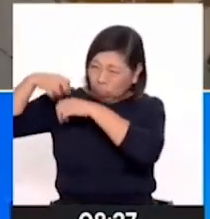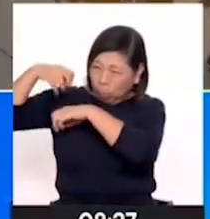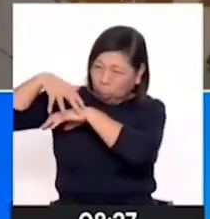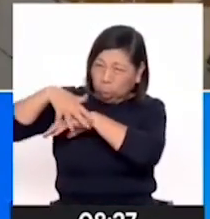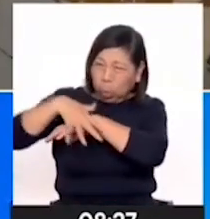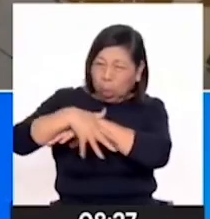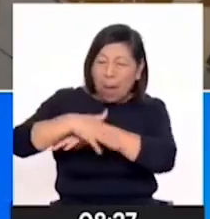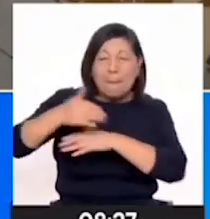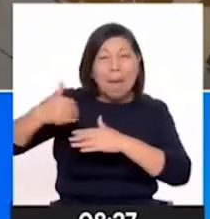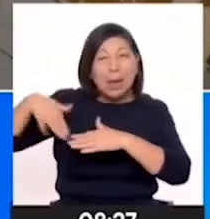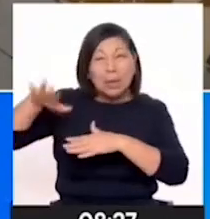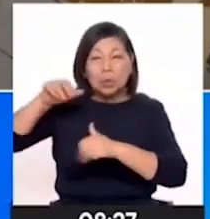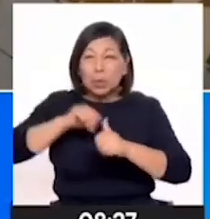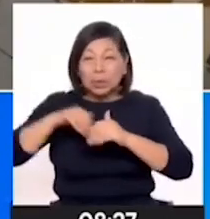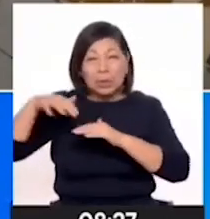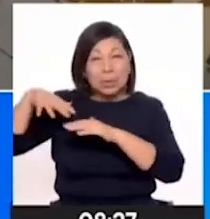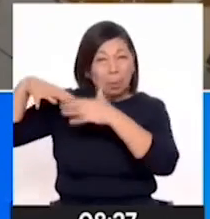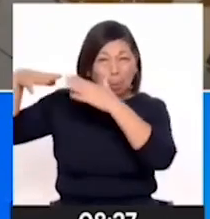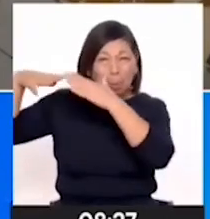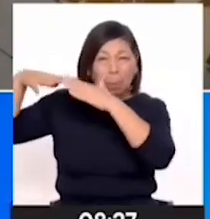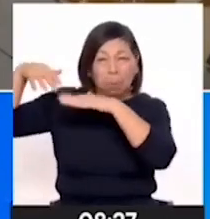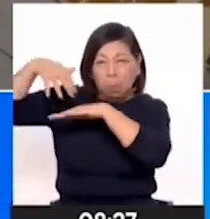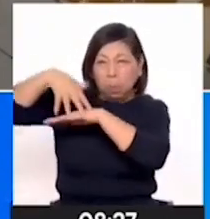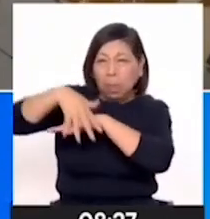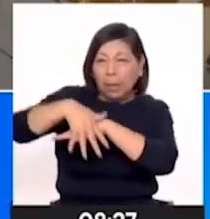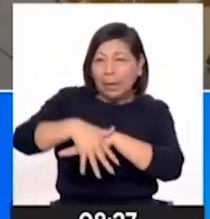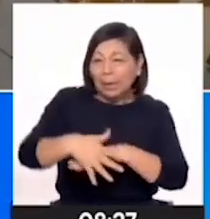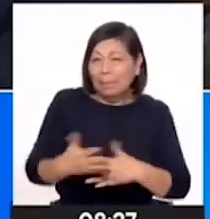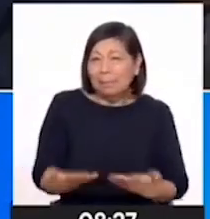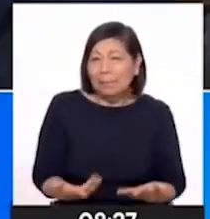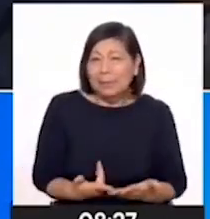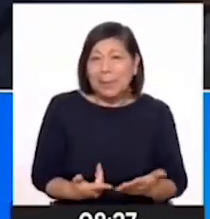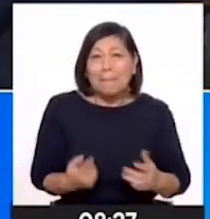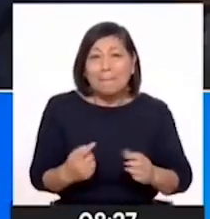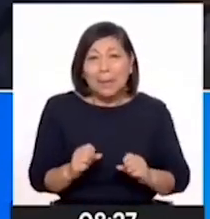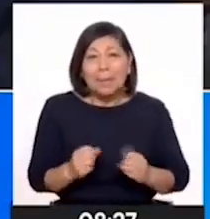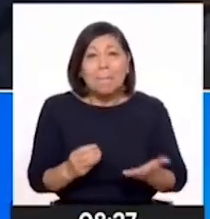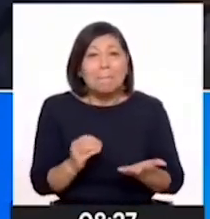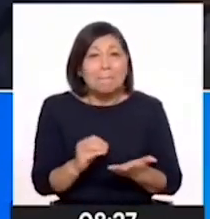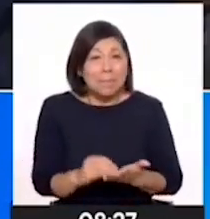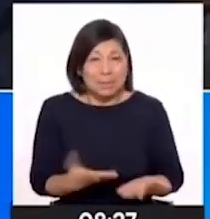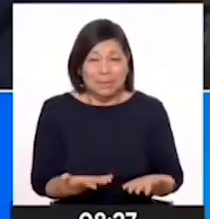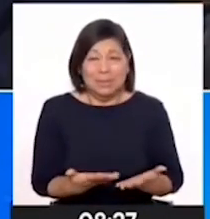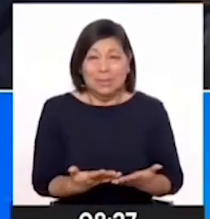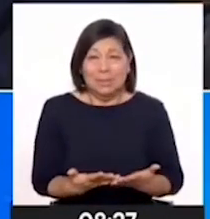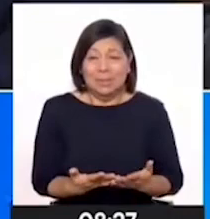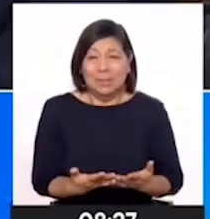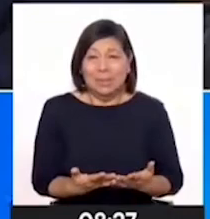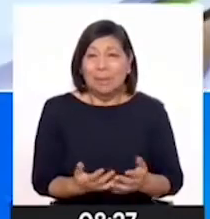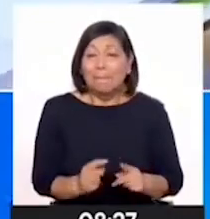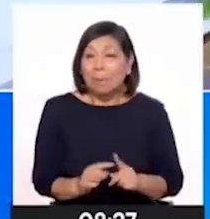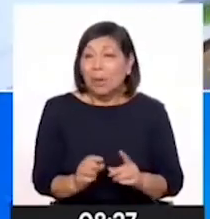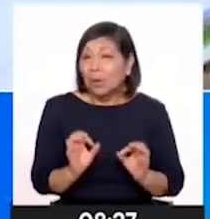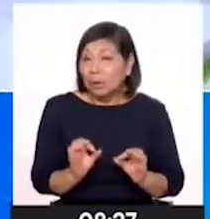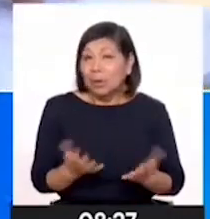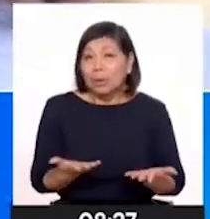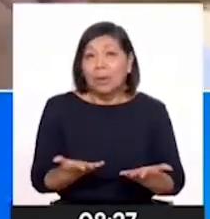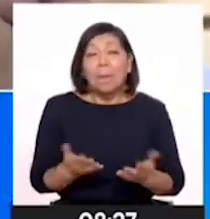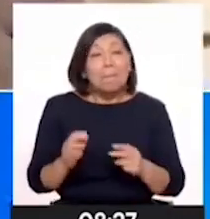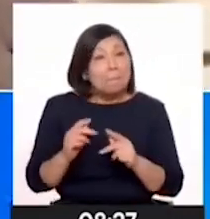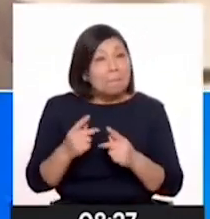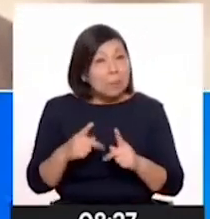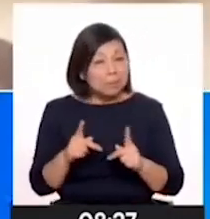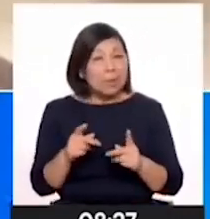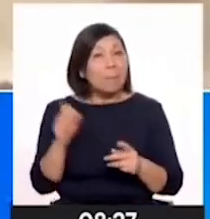parte alta. Yo no entiendo qué lógica emplean para priorizar intervención. No solamente han priorizado